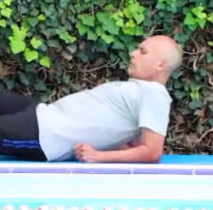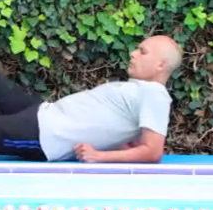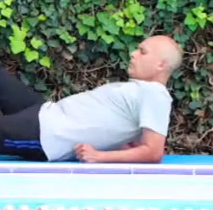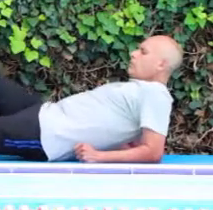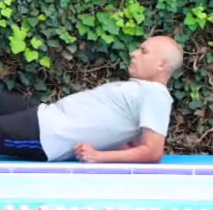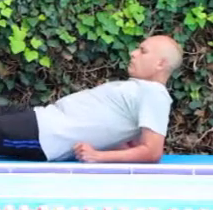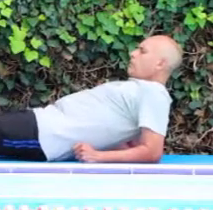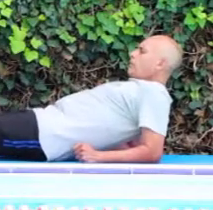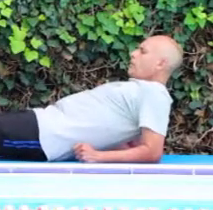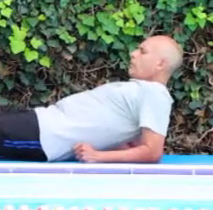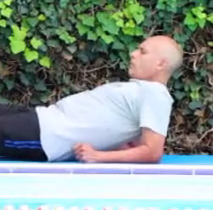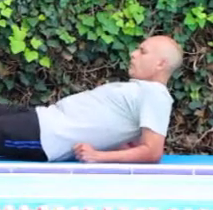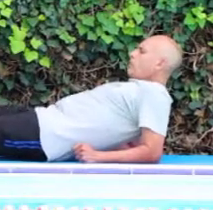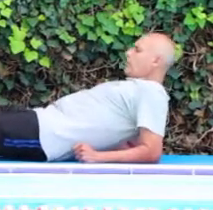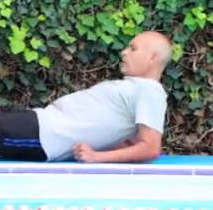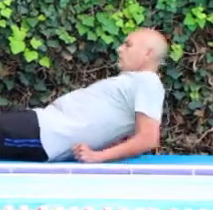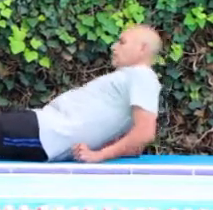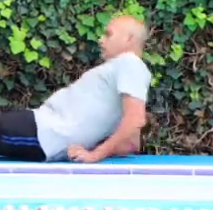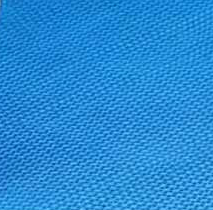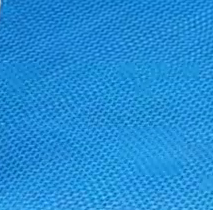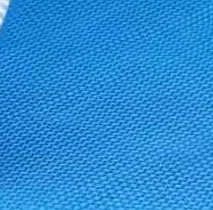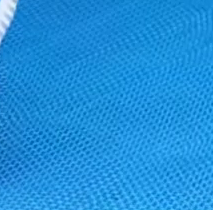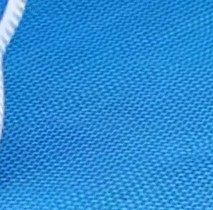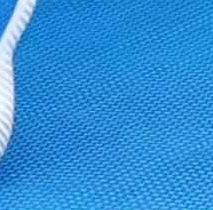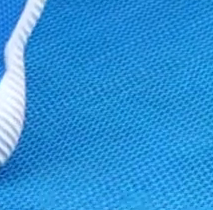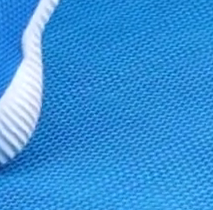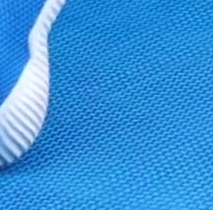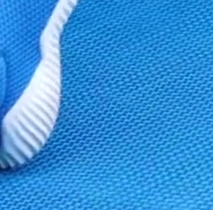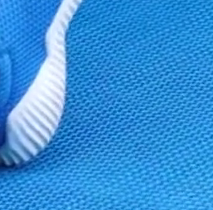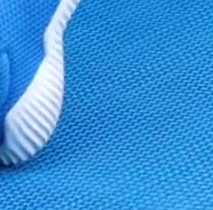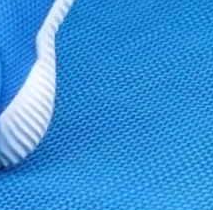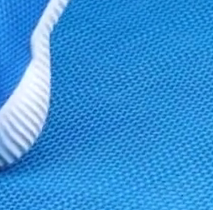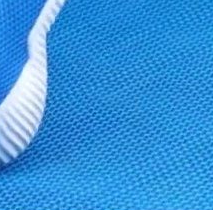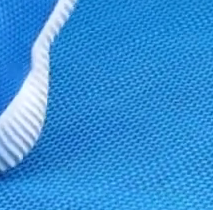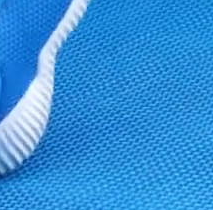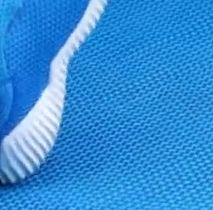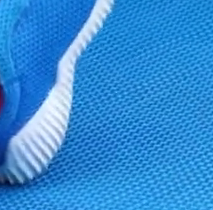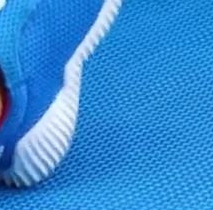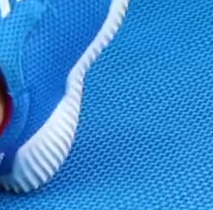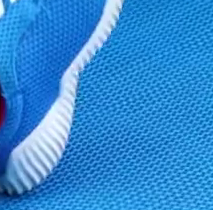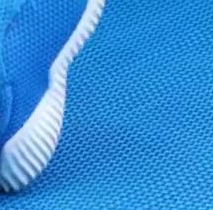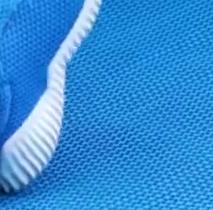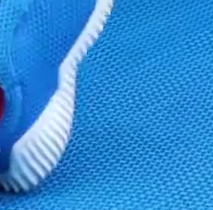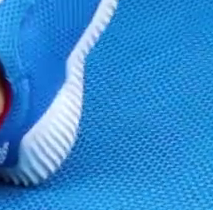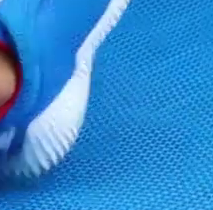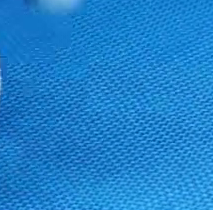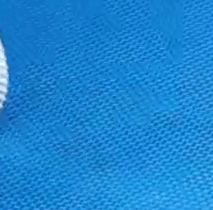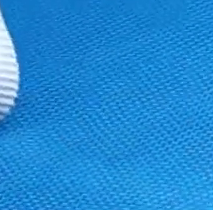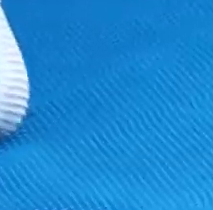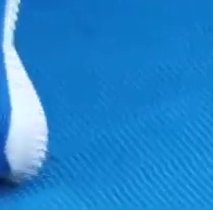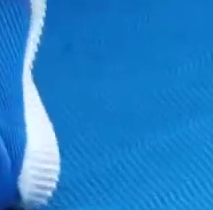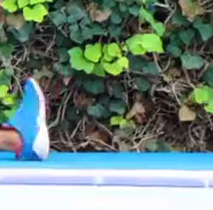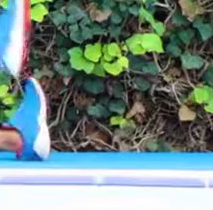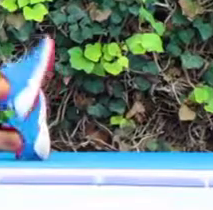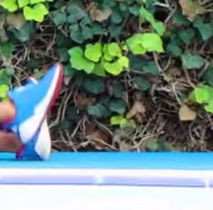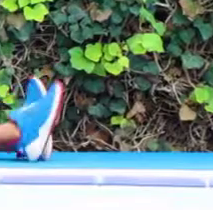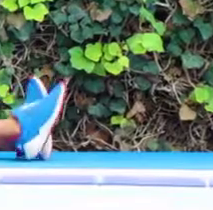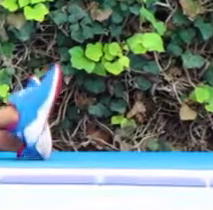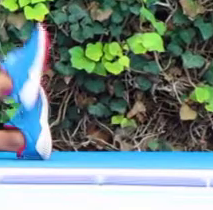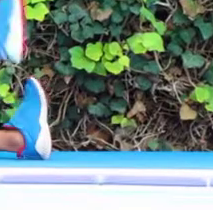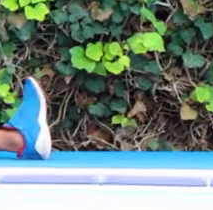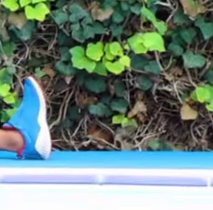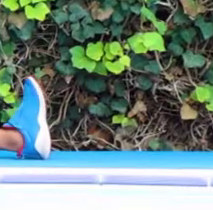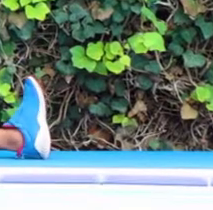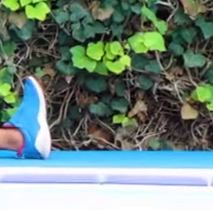Aprieta el estómago. Perfecto. Muy bien, Yair. Vamos a hacer cinco repeticiones por pierna. Elevación de la pierna derecha cinco